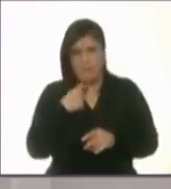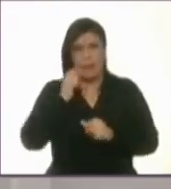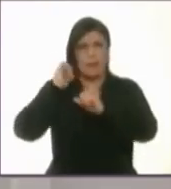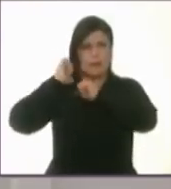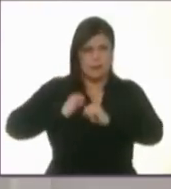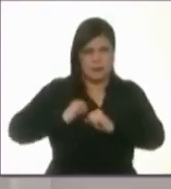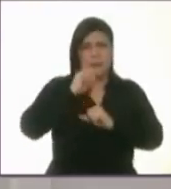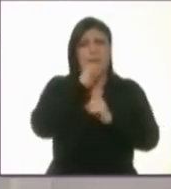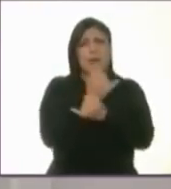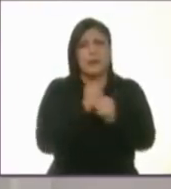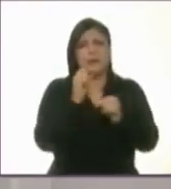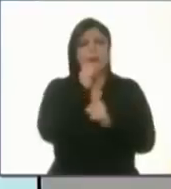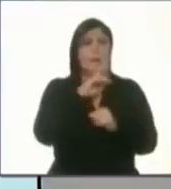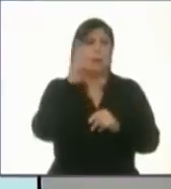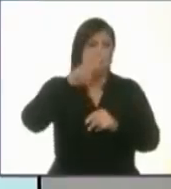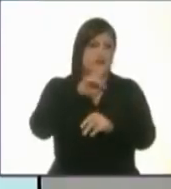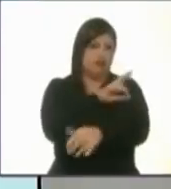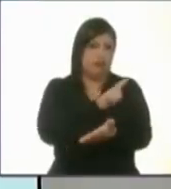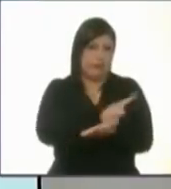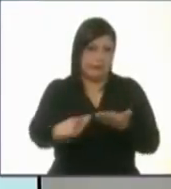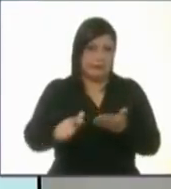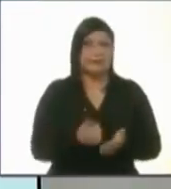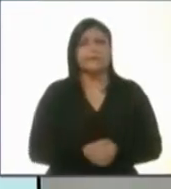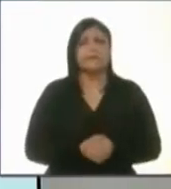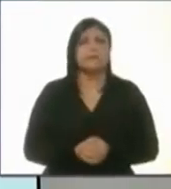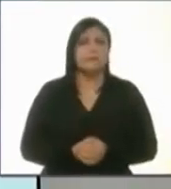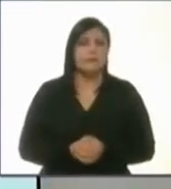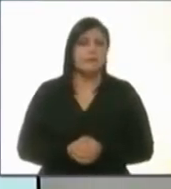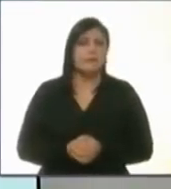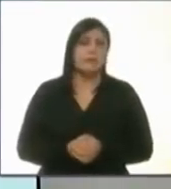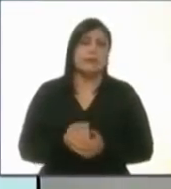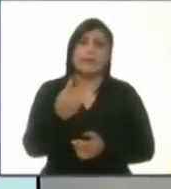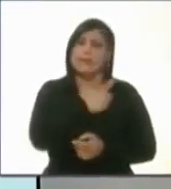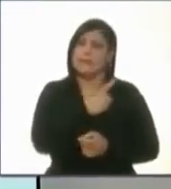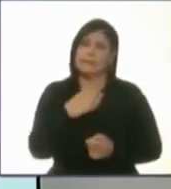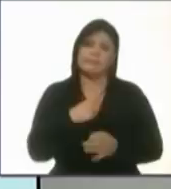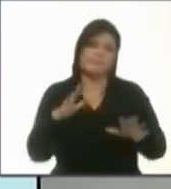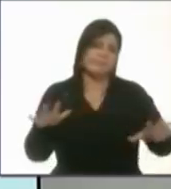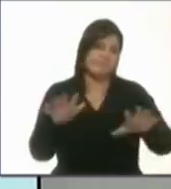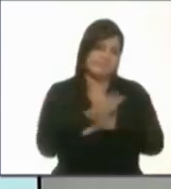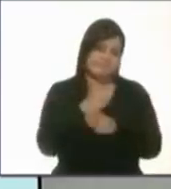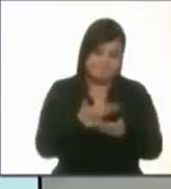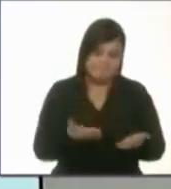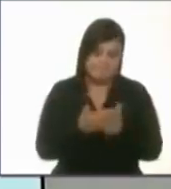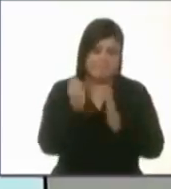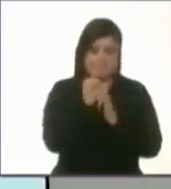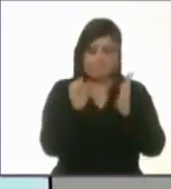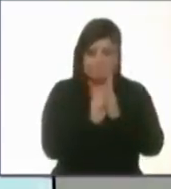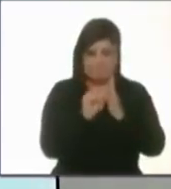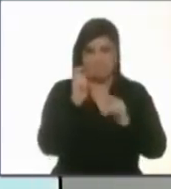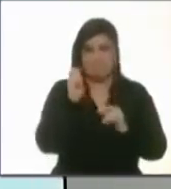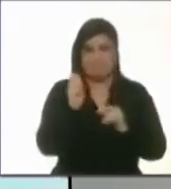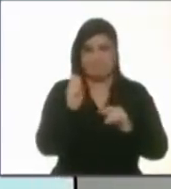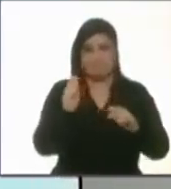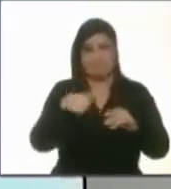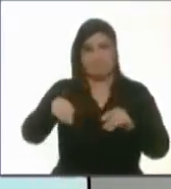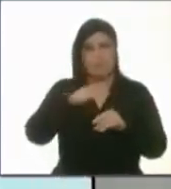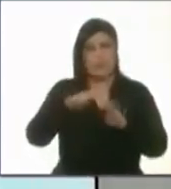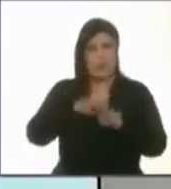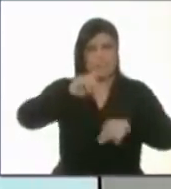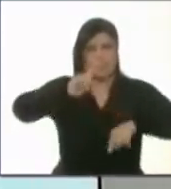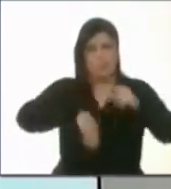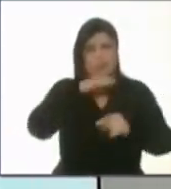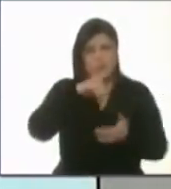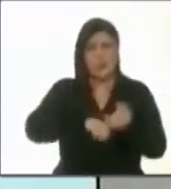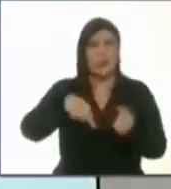imparcialidad? Adelante. Lo primero que hay que hacer es cambiar el actual sistema anticorrupción que aprobaron conjuntamente el PRI, el PAN y el